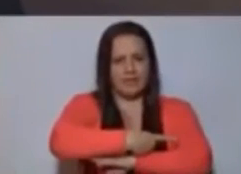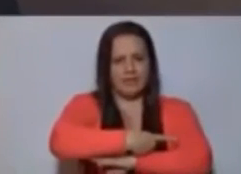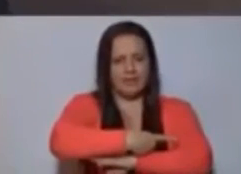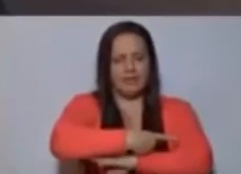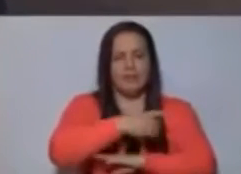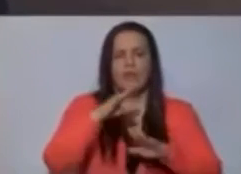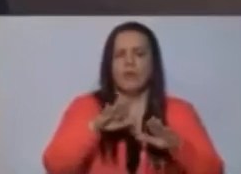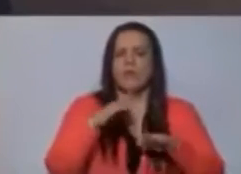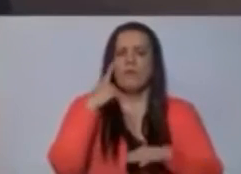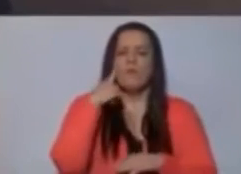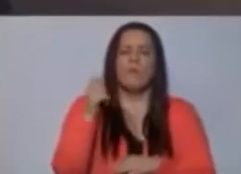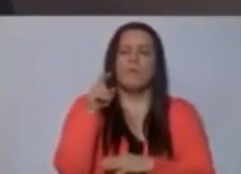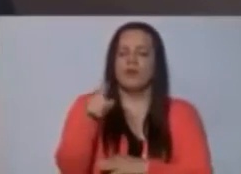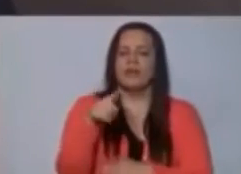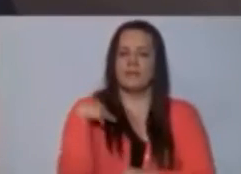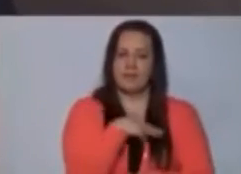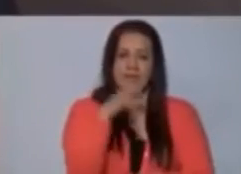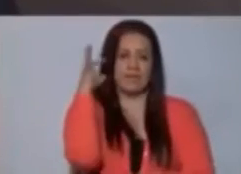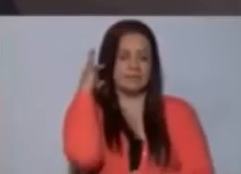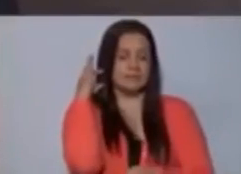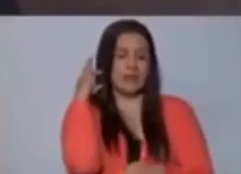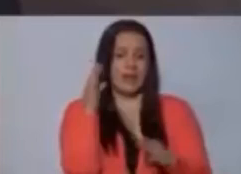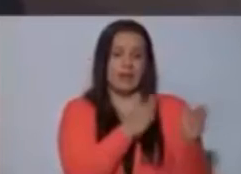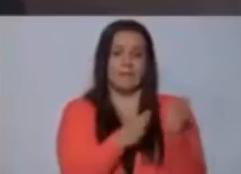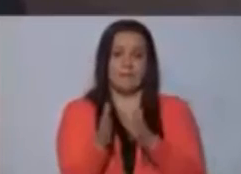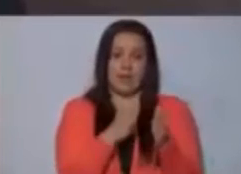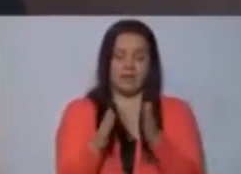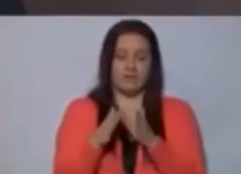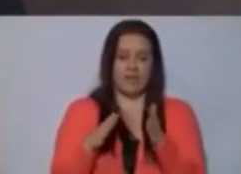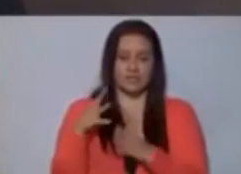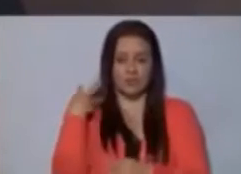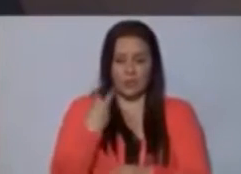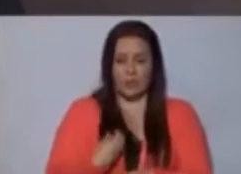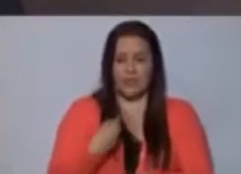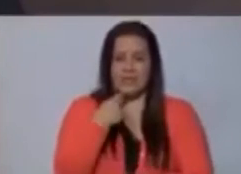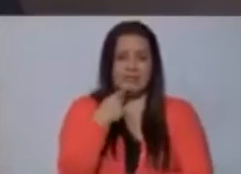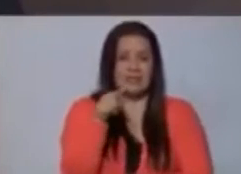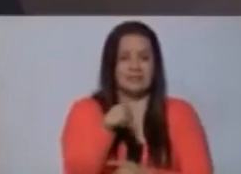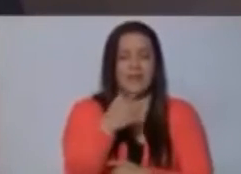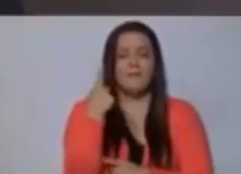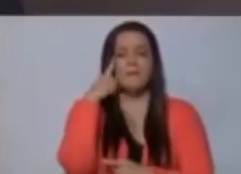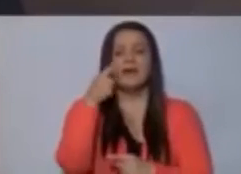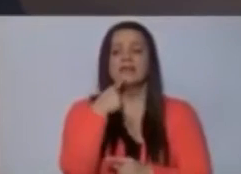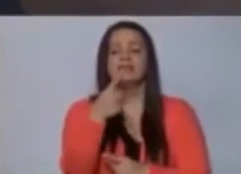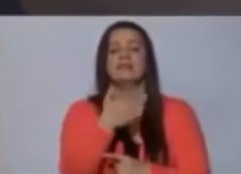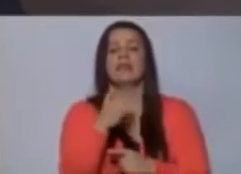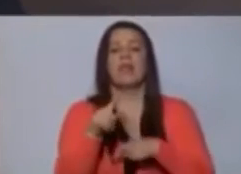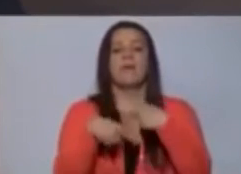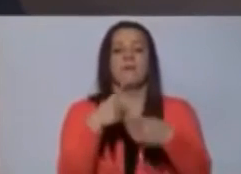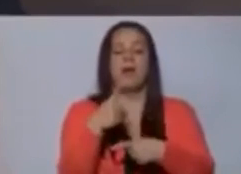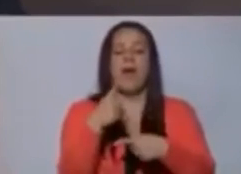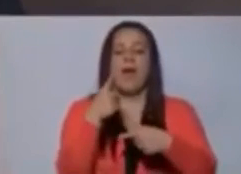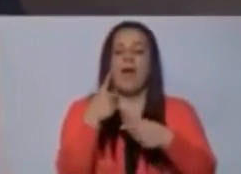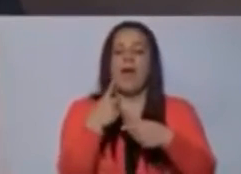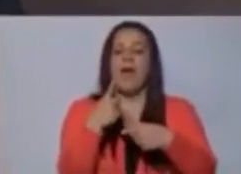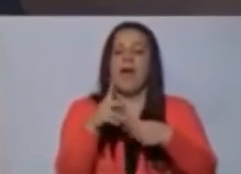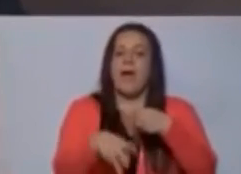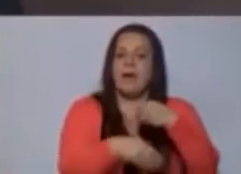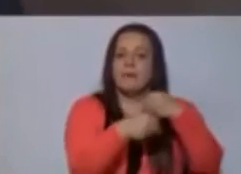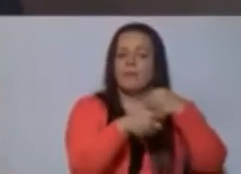¿Por qué se da el tupé la ministra de Planificación para decir que va a meter un impuesto adicional